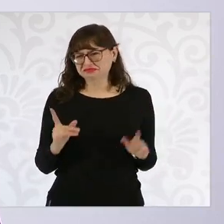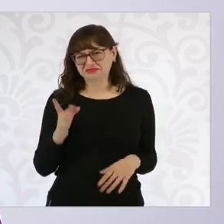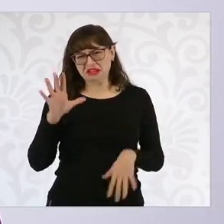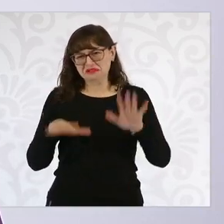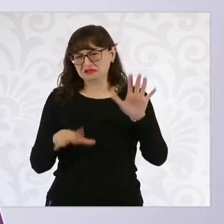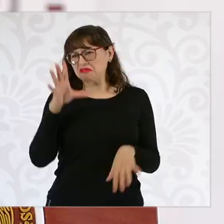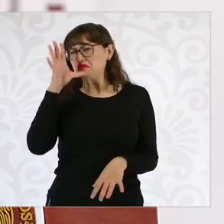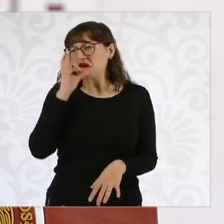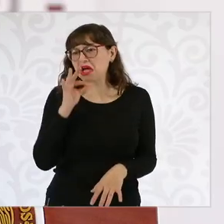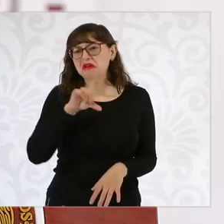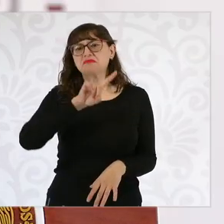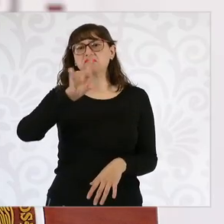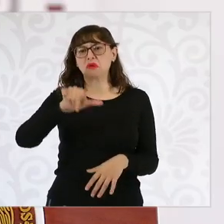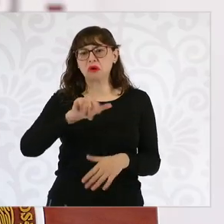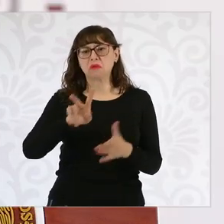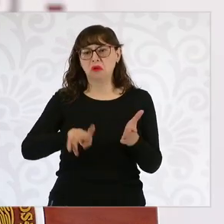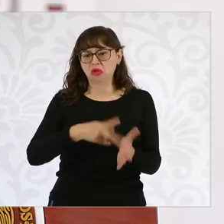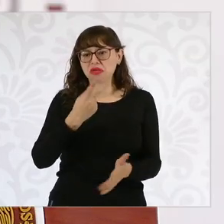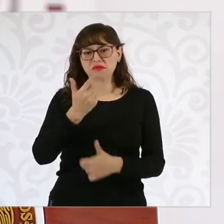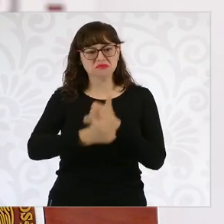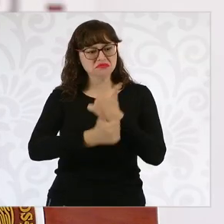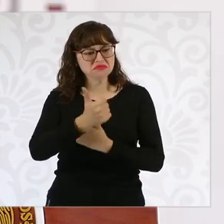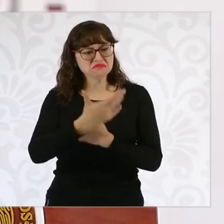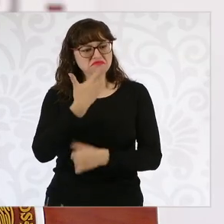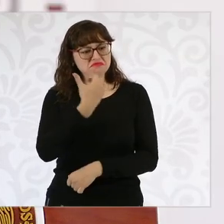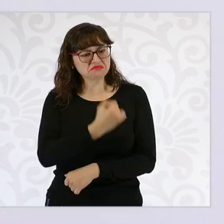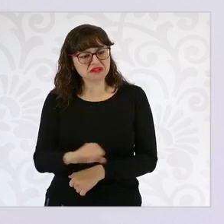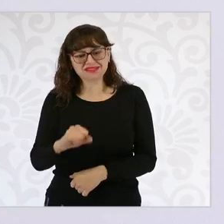y eso es lo que hay que aplaudir.